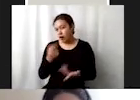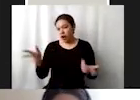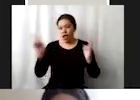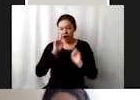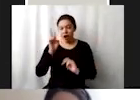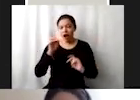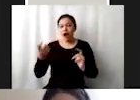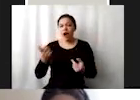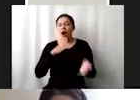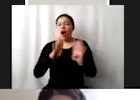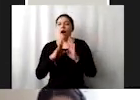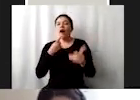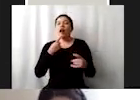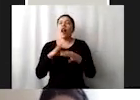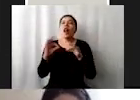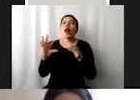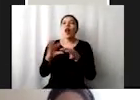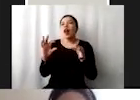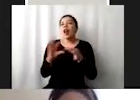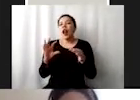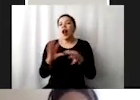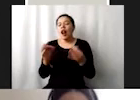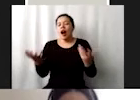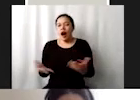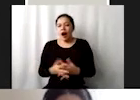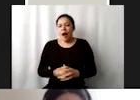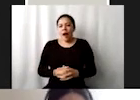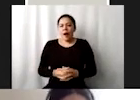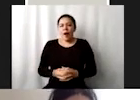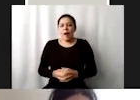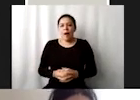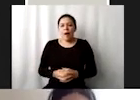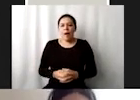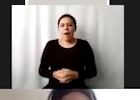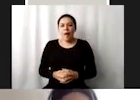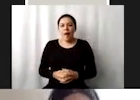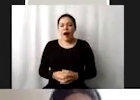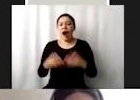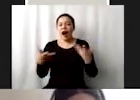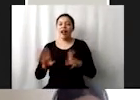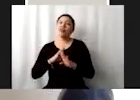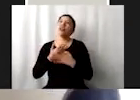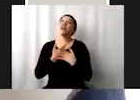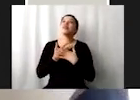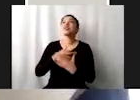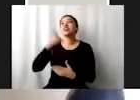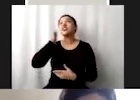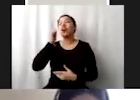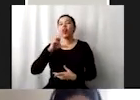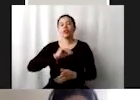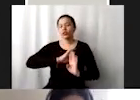discurso un poco siendo de muy esperanzadora realista poco a poco, sobre todo de parte de